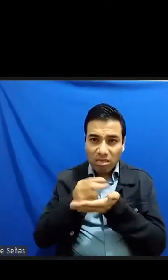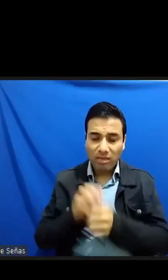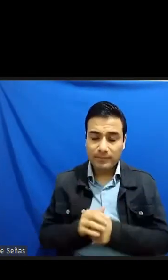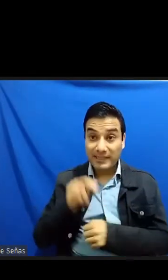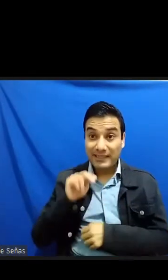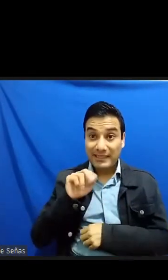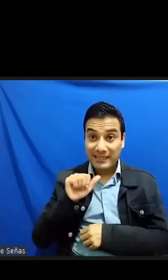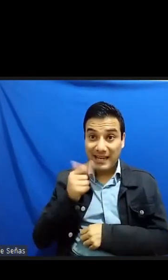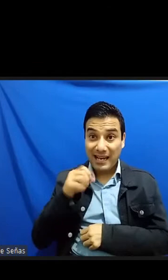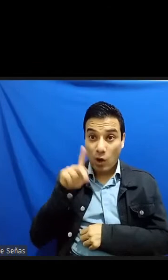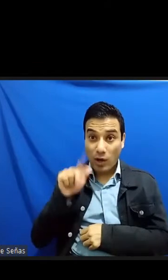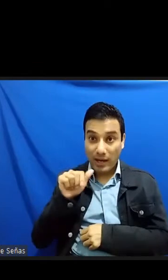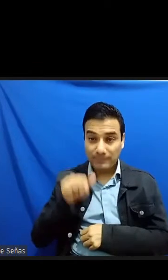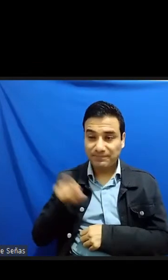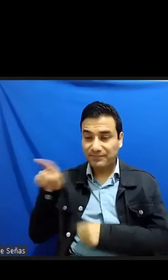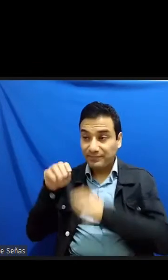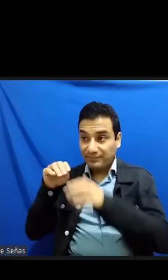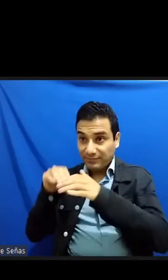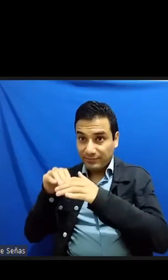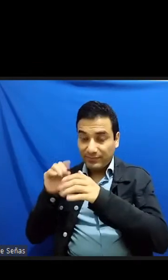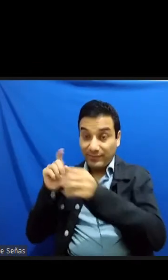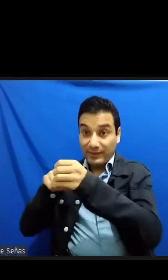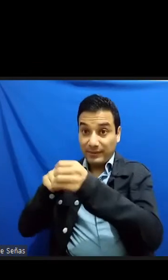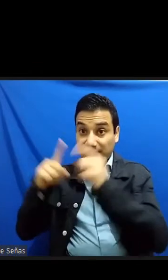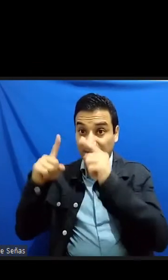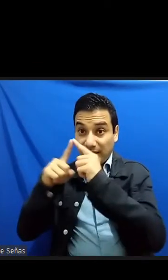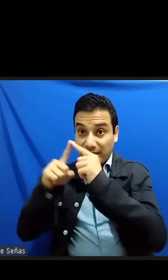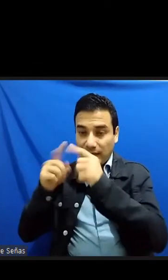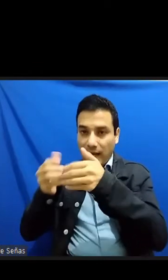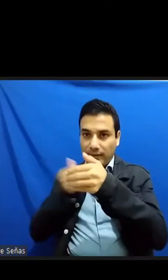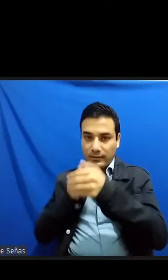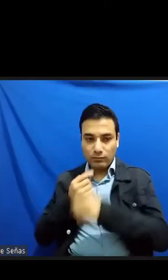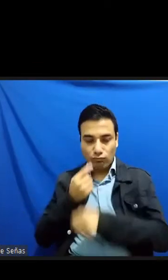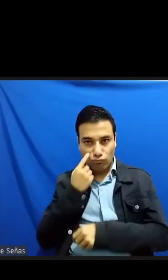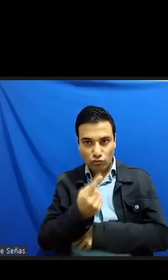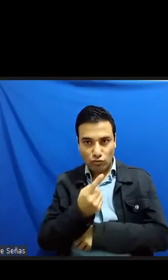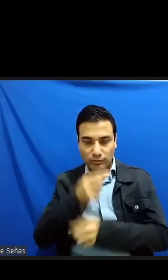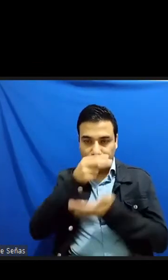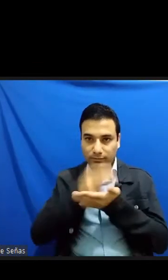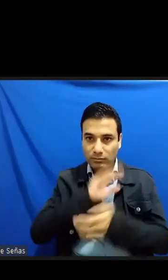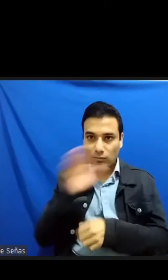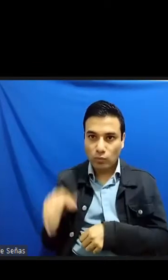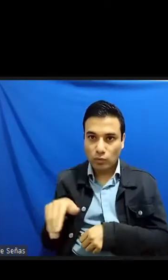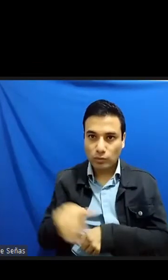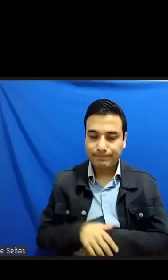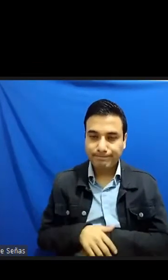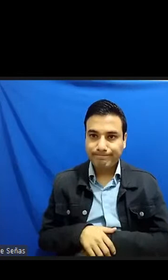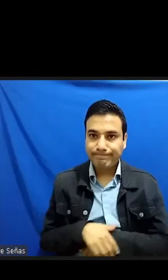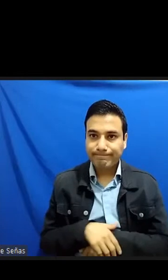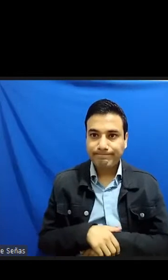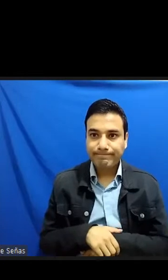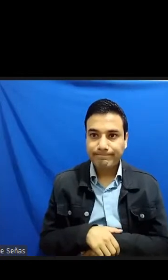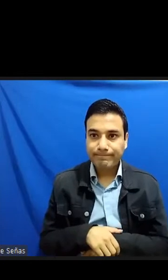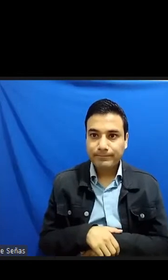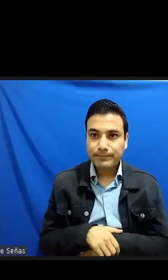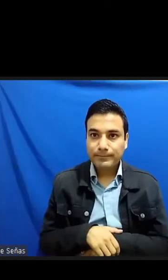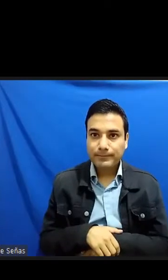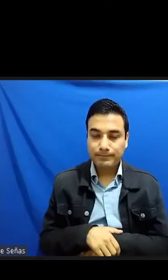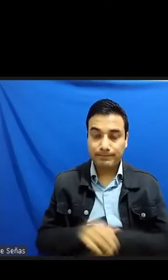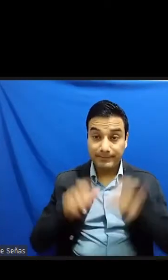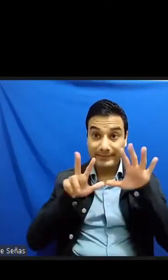ingresara al monasterio apareció muerto a la vera de un camino 18